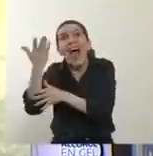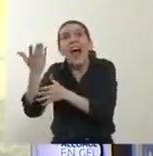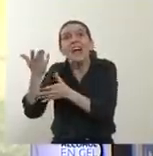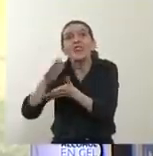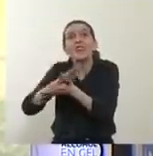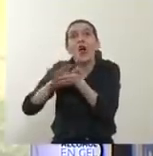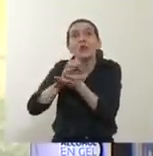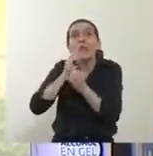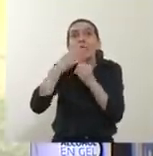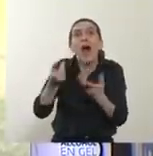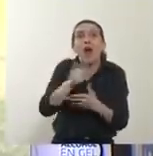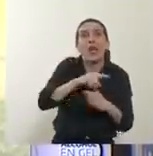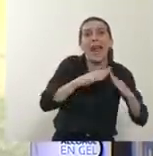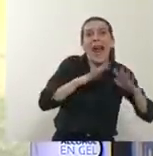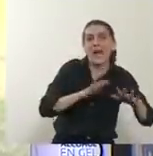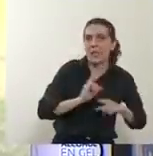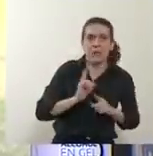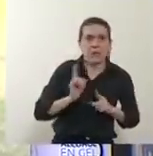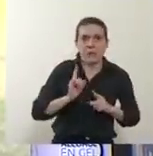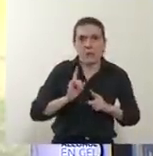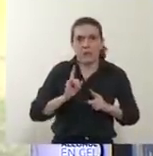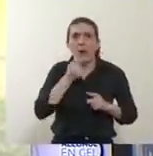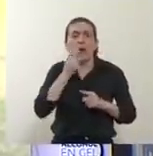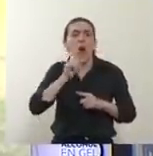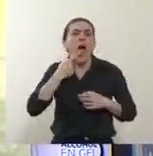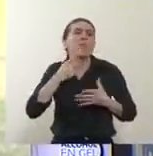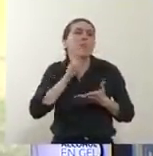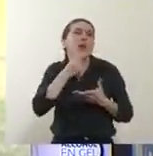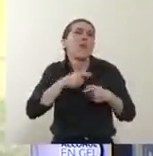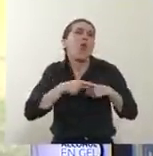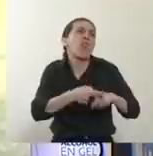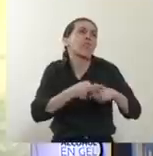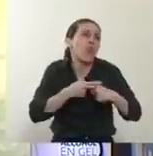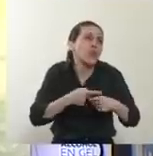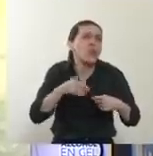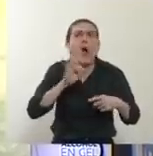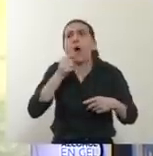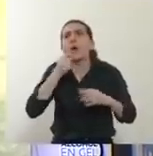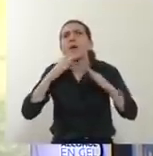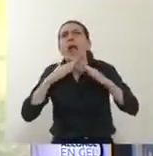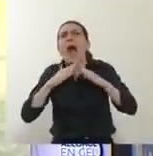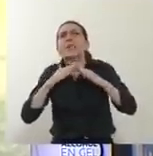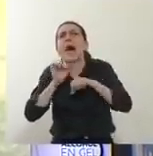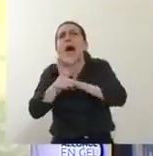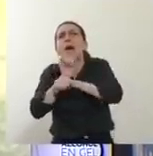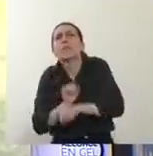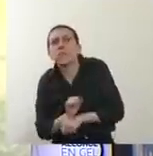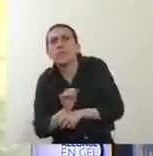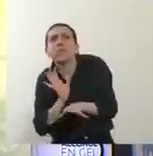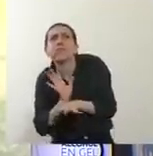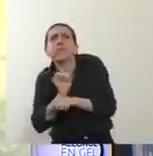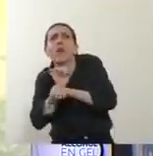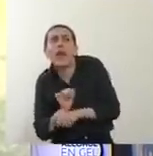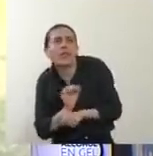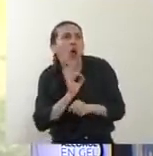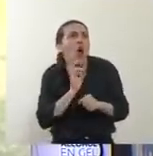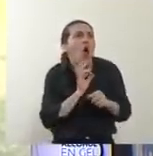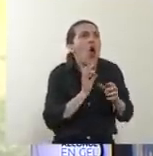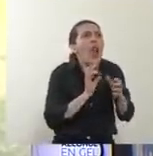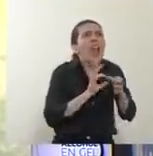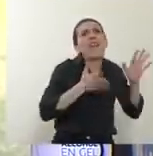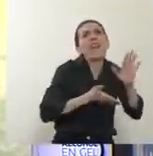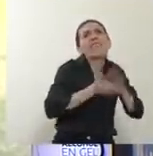no estamos discutiendo cuán libres somos o cuán presos quedamos de la pandemia. Estamos